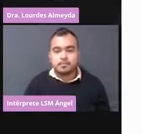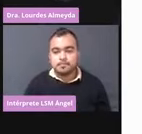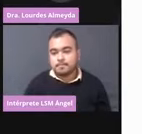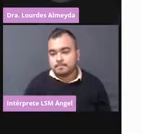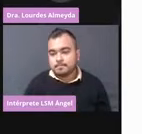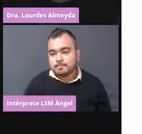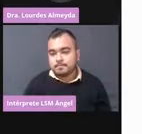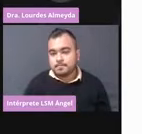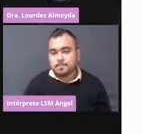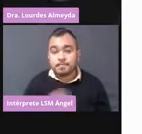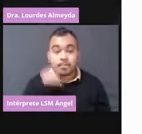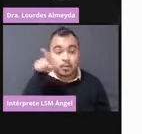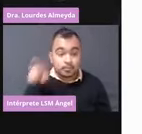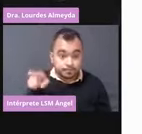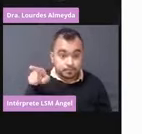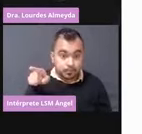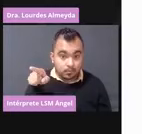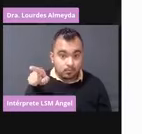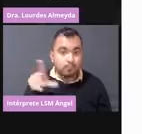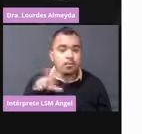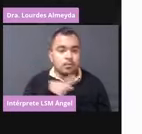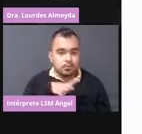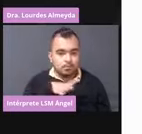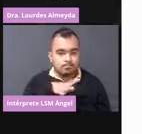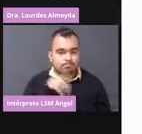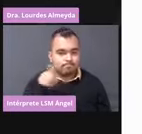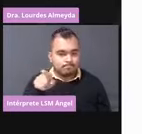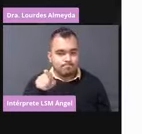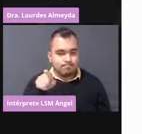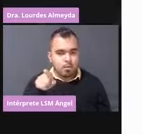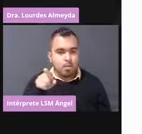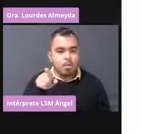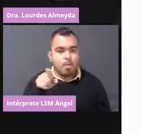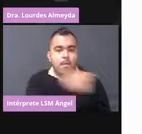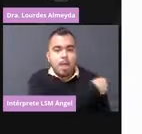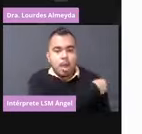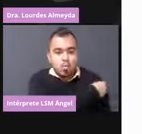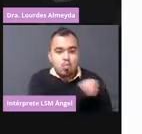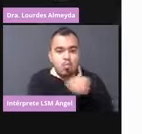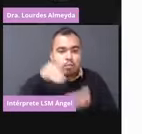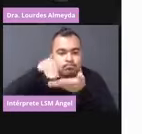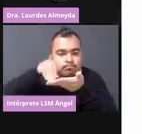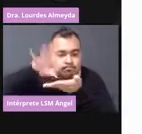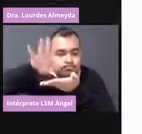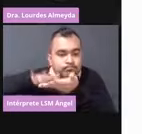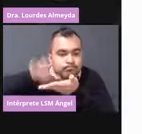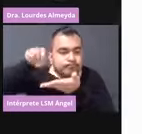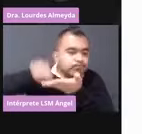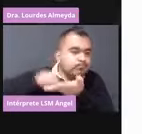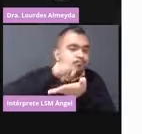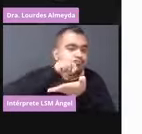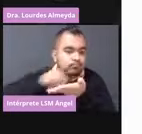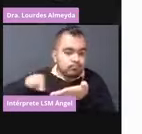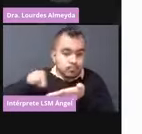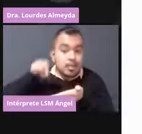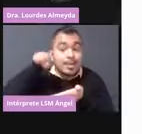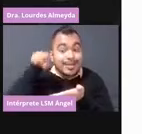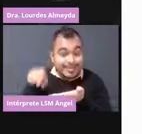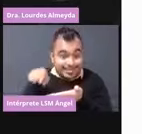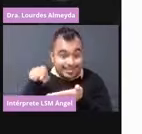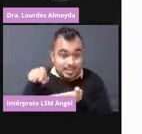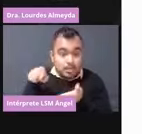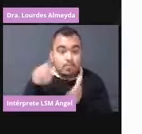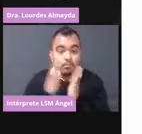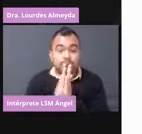Y aquí está donde vamos a anotar la vacuna. La vacuna la vamos a anotar o en la cartilla de